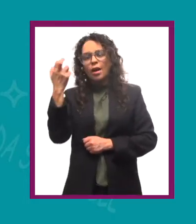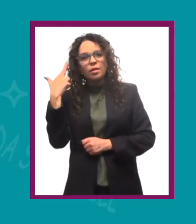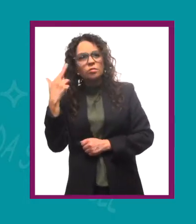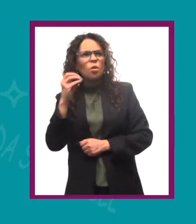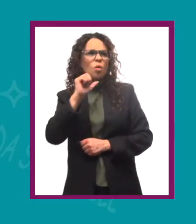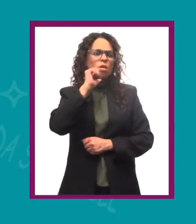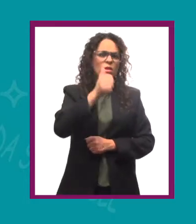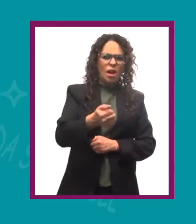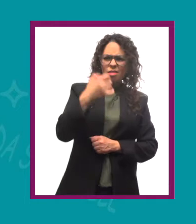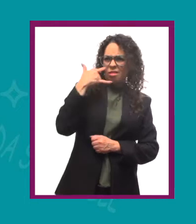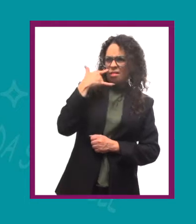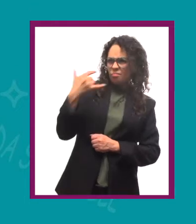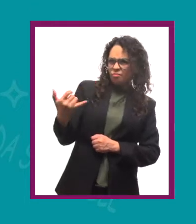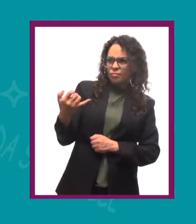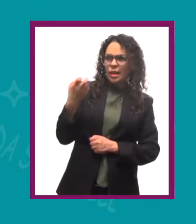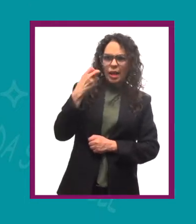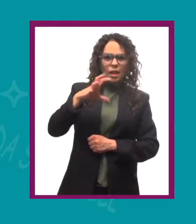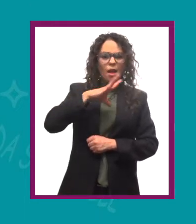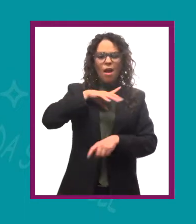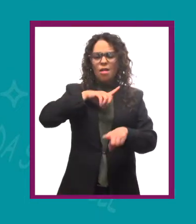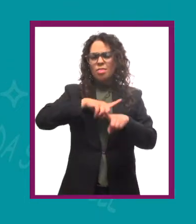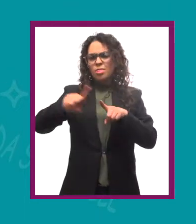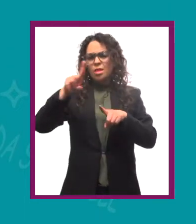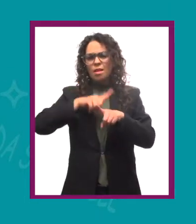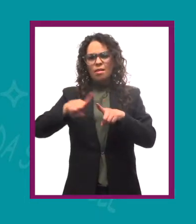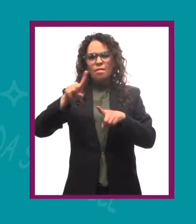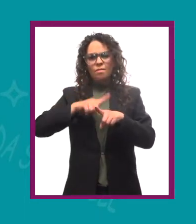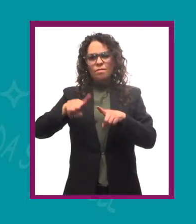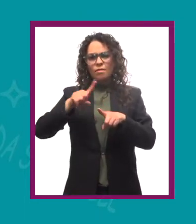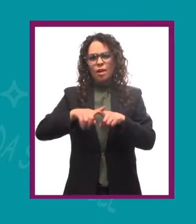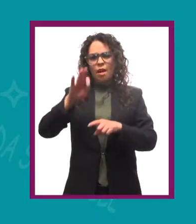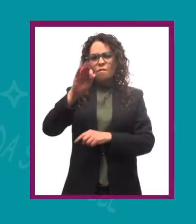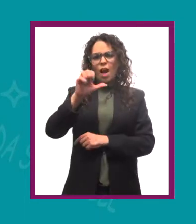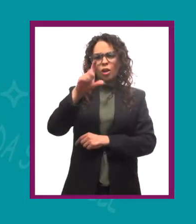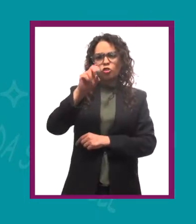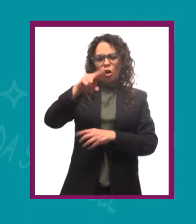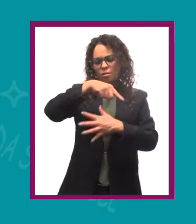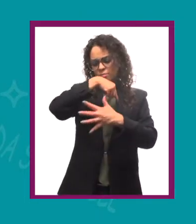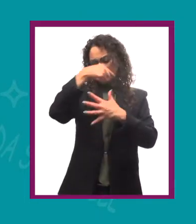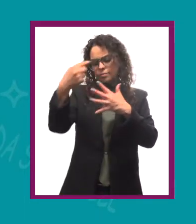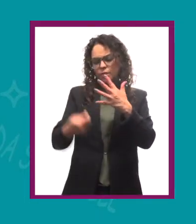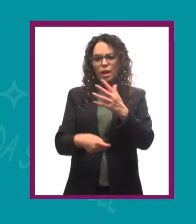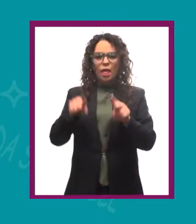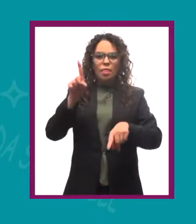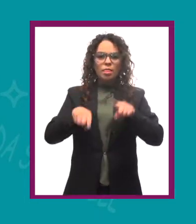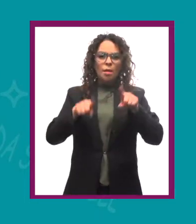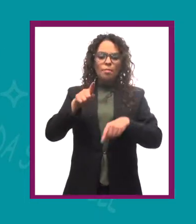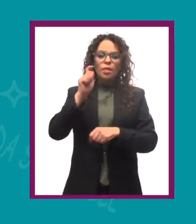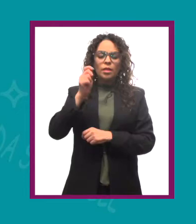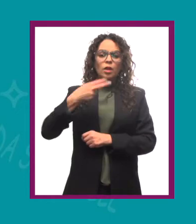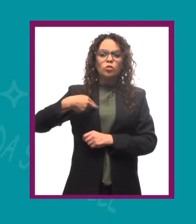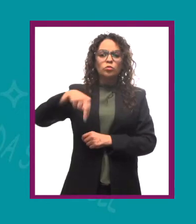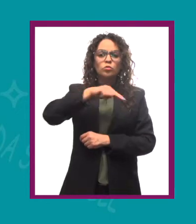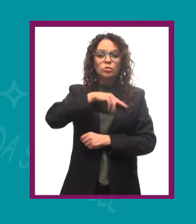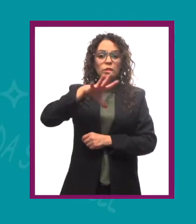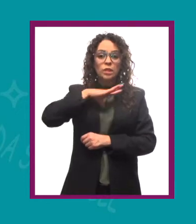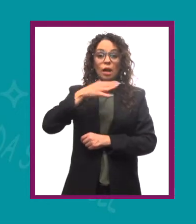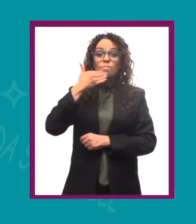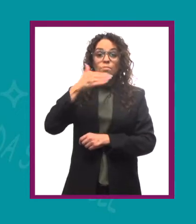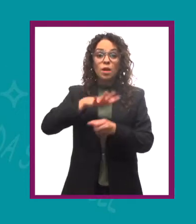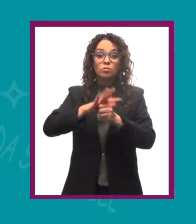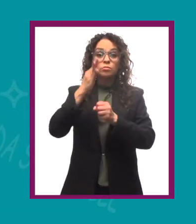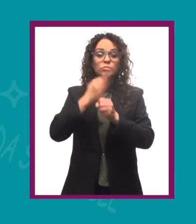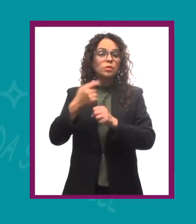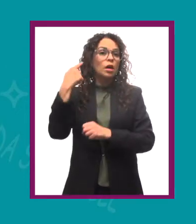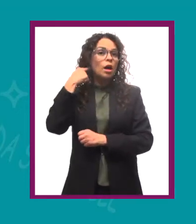familiar o no al final intervienen distintos factores independientemente de nuestra capacidad a nivel